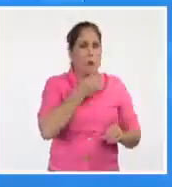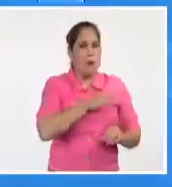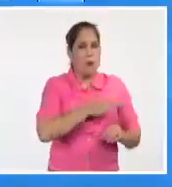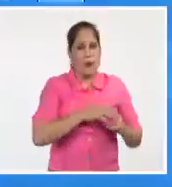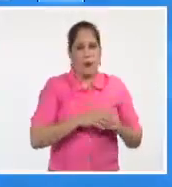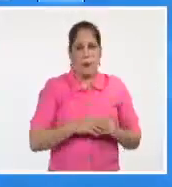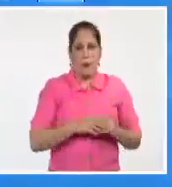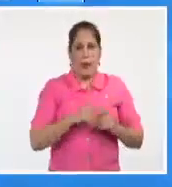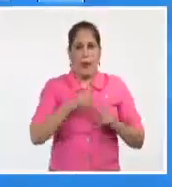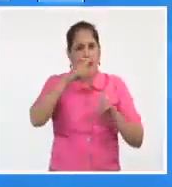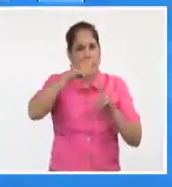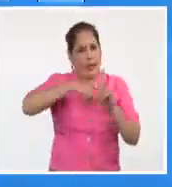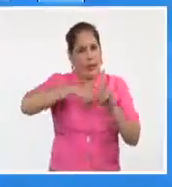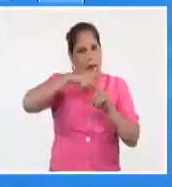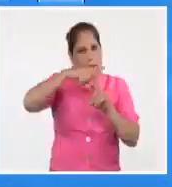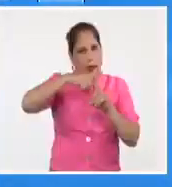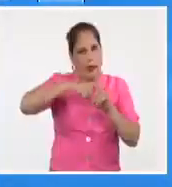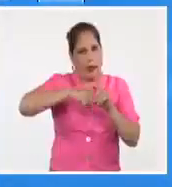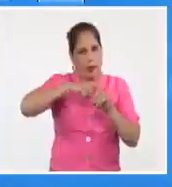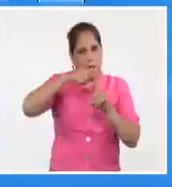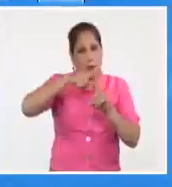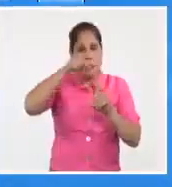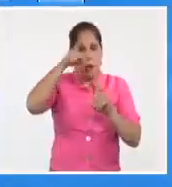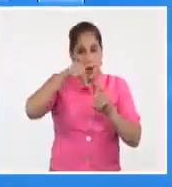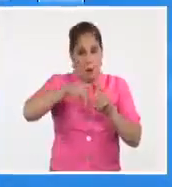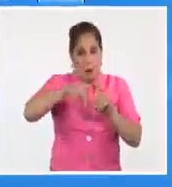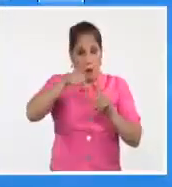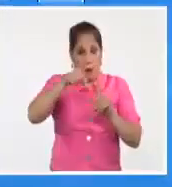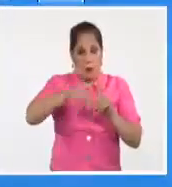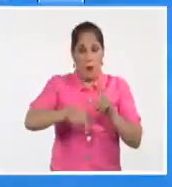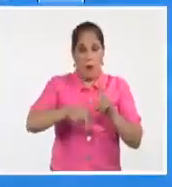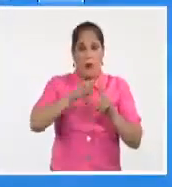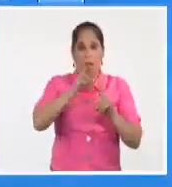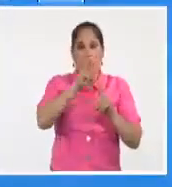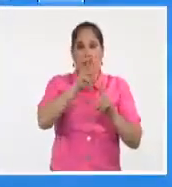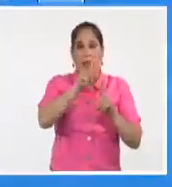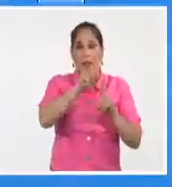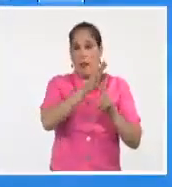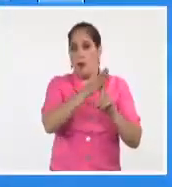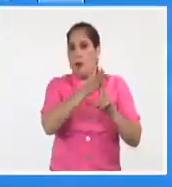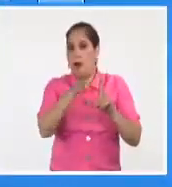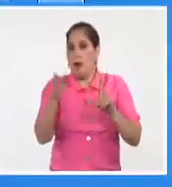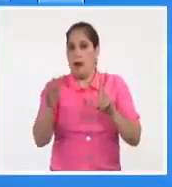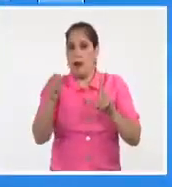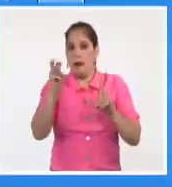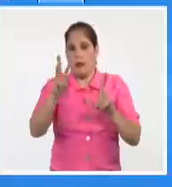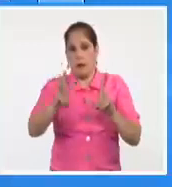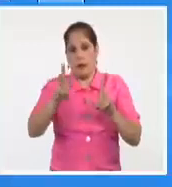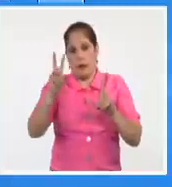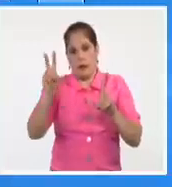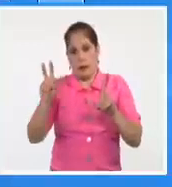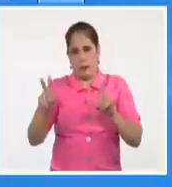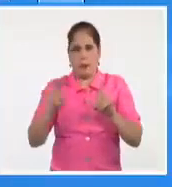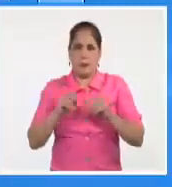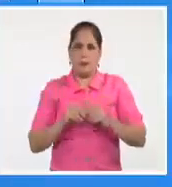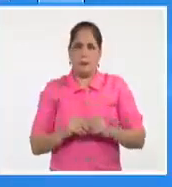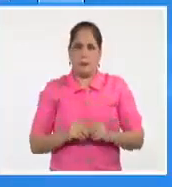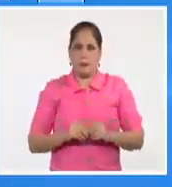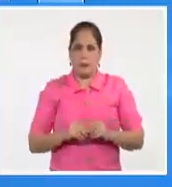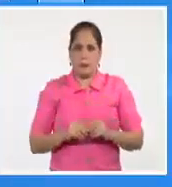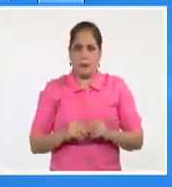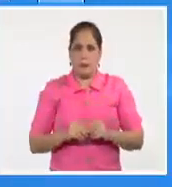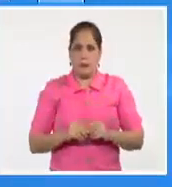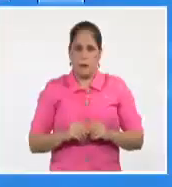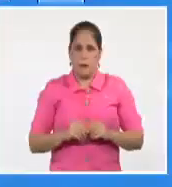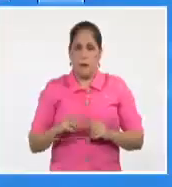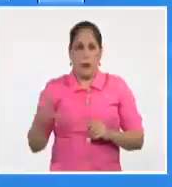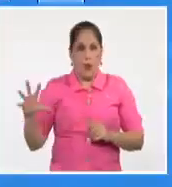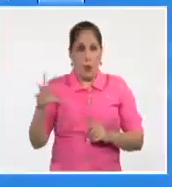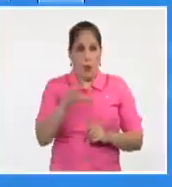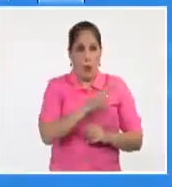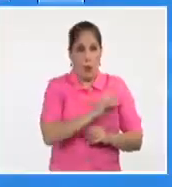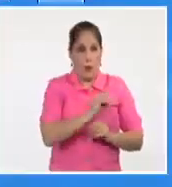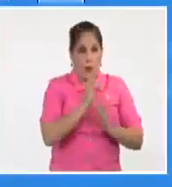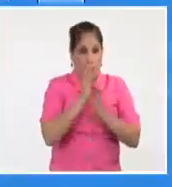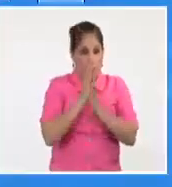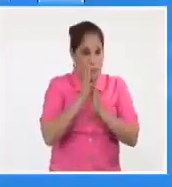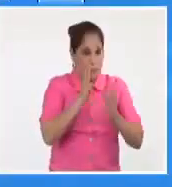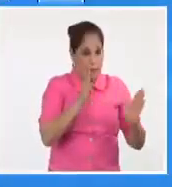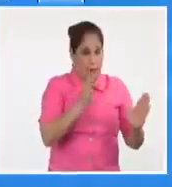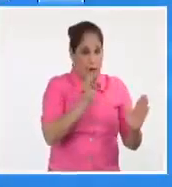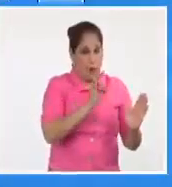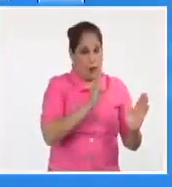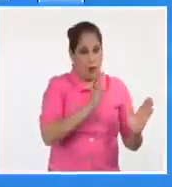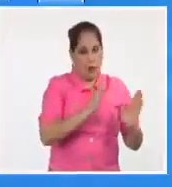lluvia. Temperaturas máximas hoy, con valores desde 31 hasta 32 grados Celsius, en casi toda la mitad occidental,